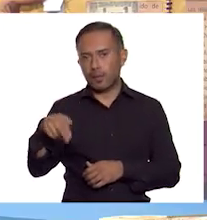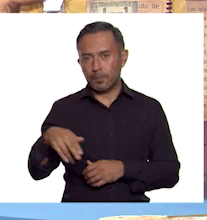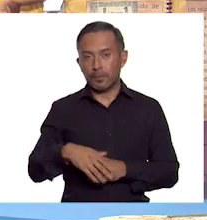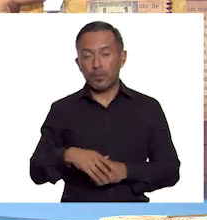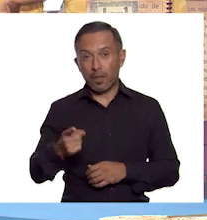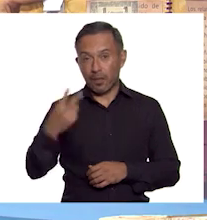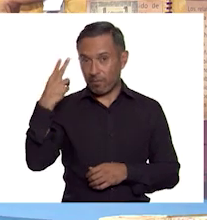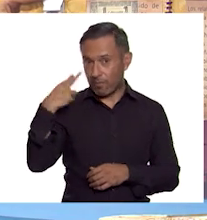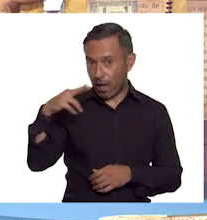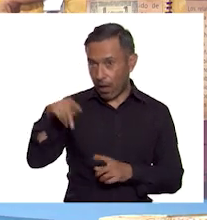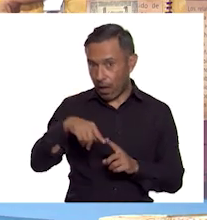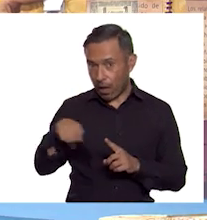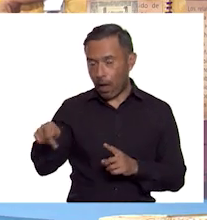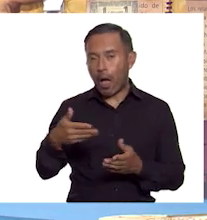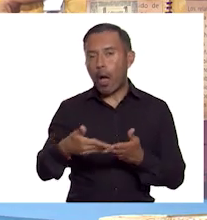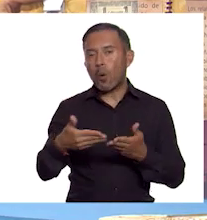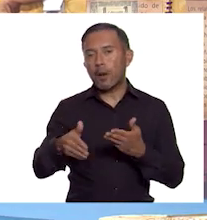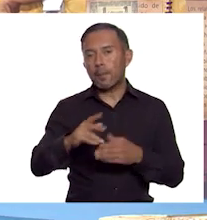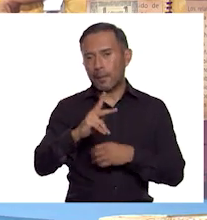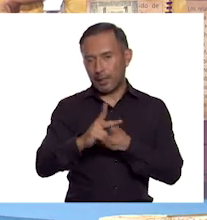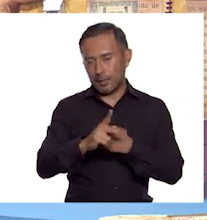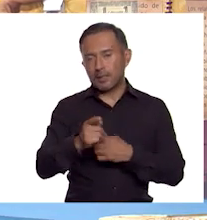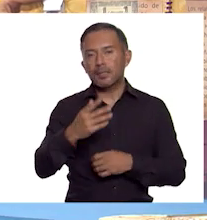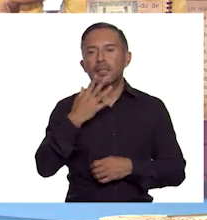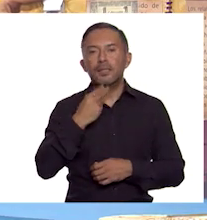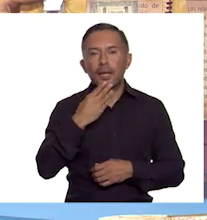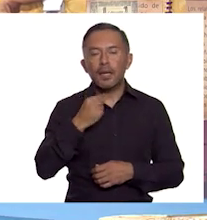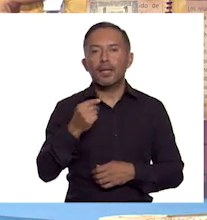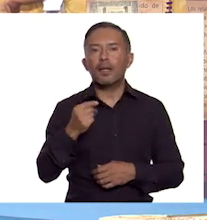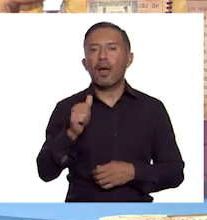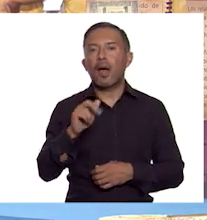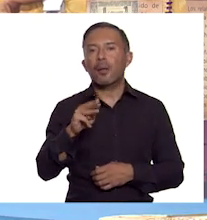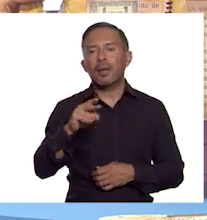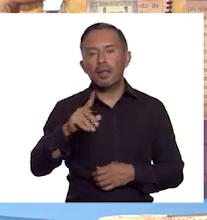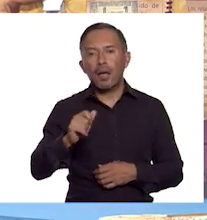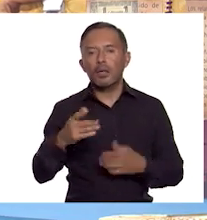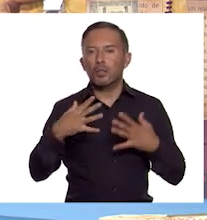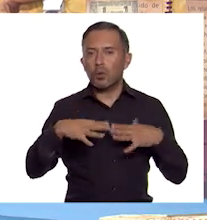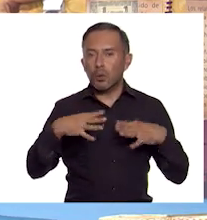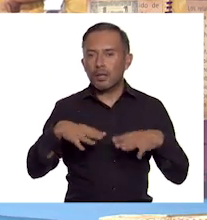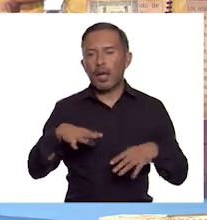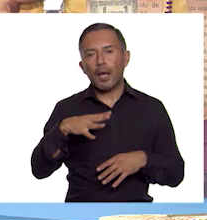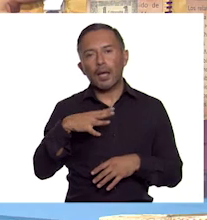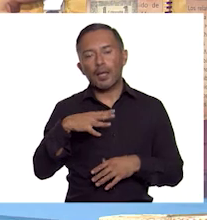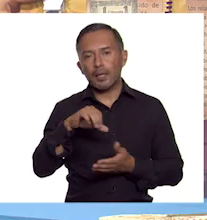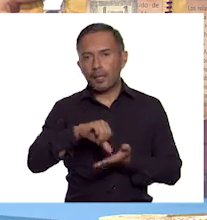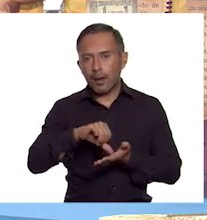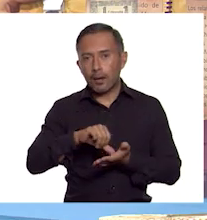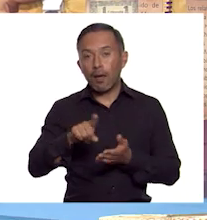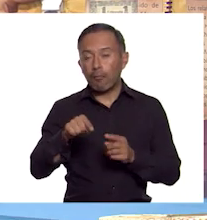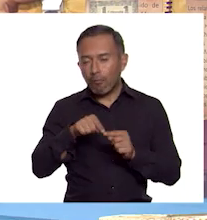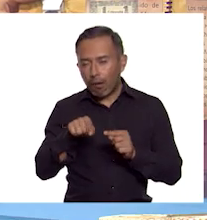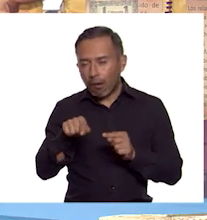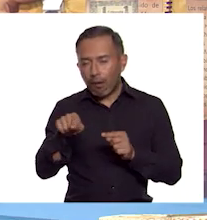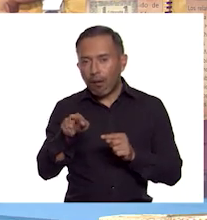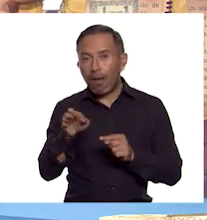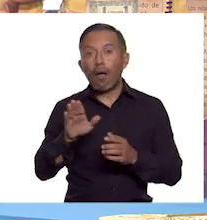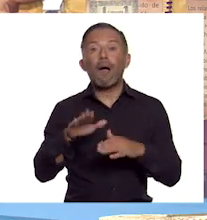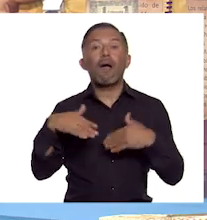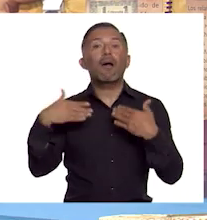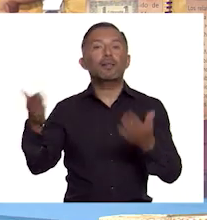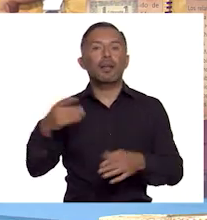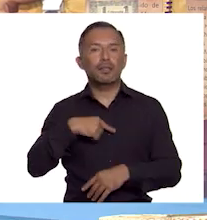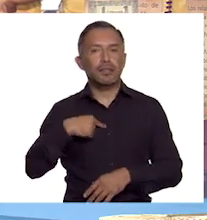atravesaron los actuales países de Israel, Armenia, Georgia, Irán, hasta llegar a China, en ese entonces